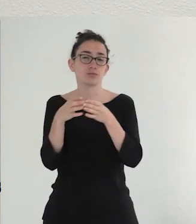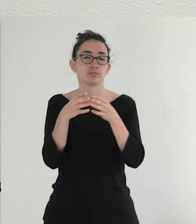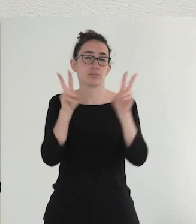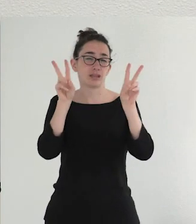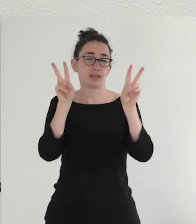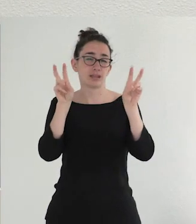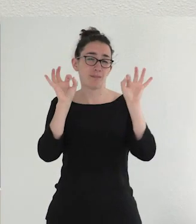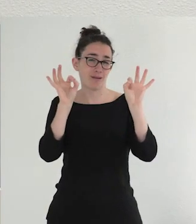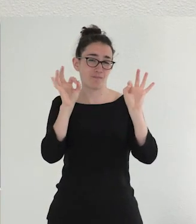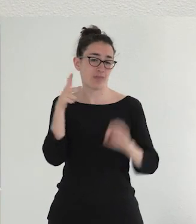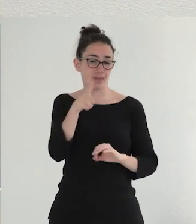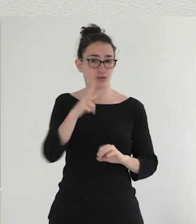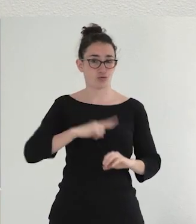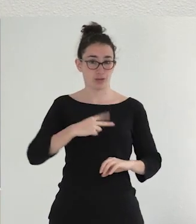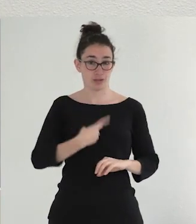trans en Barcelona,